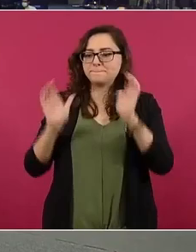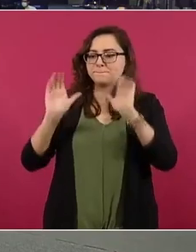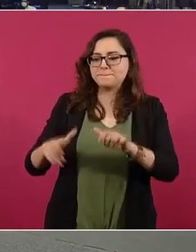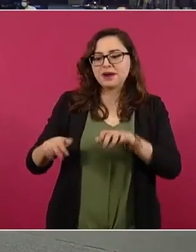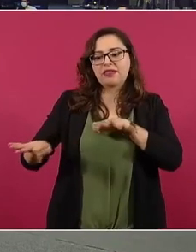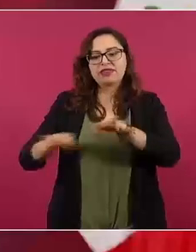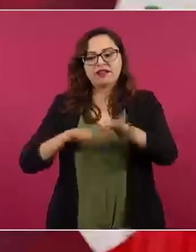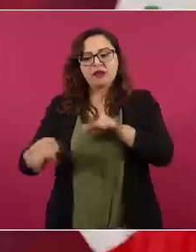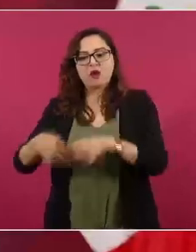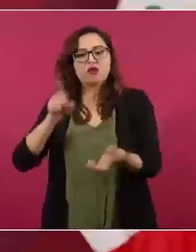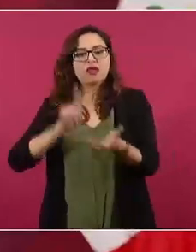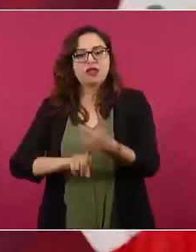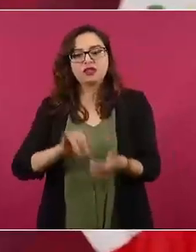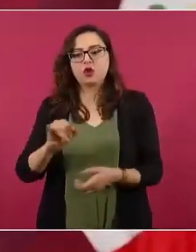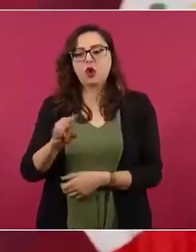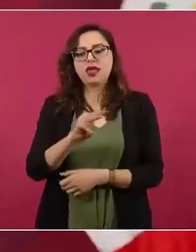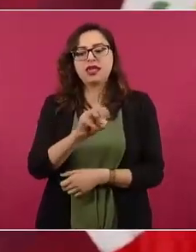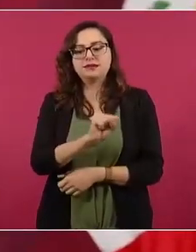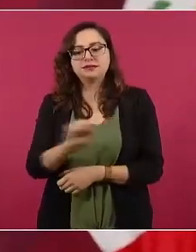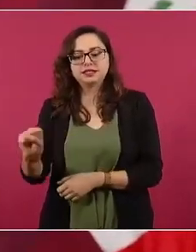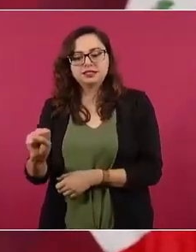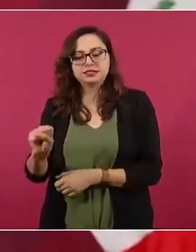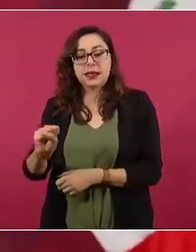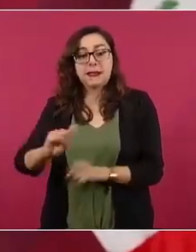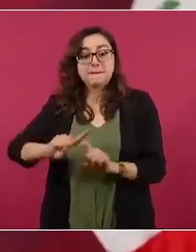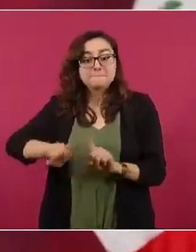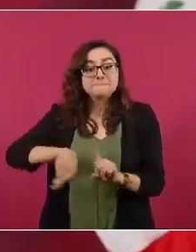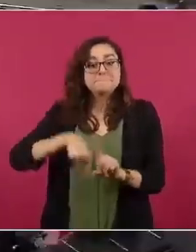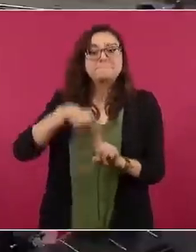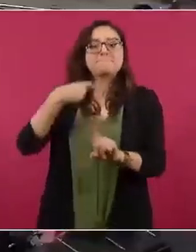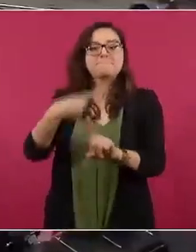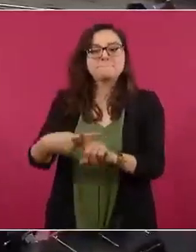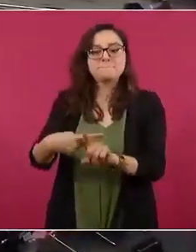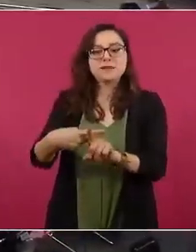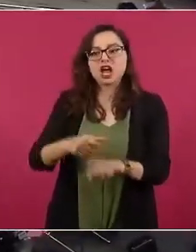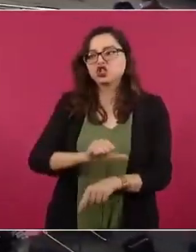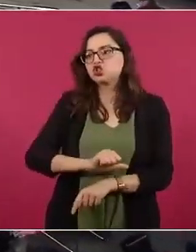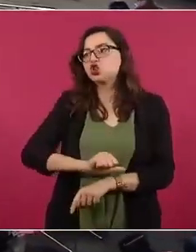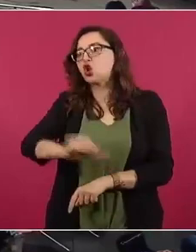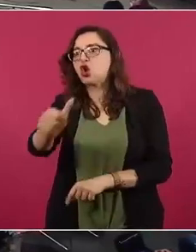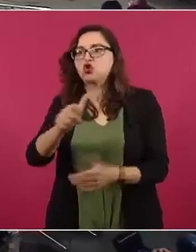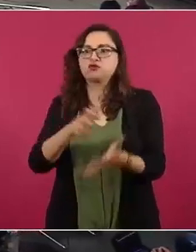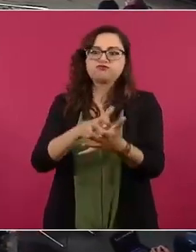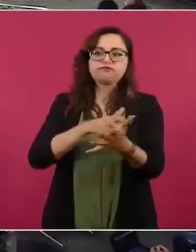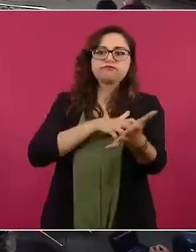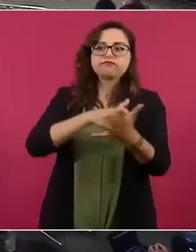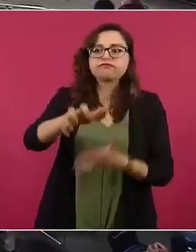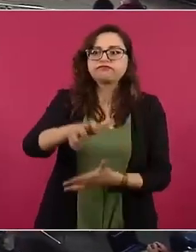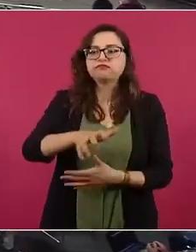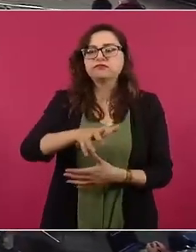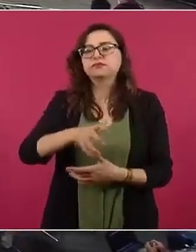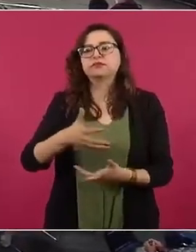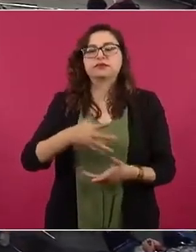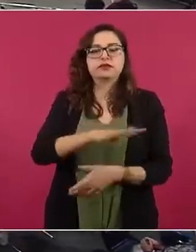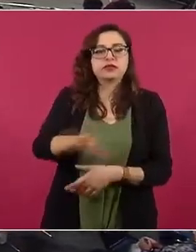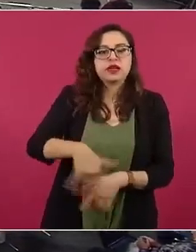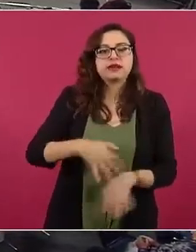inscritos en el Seguro Social. ¿Y cuántos buscándose la vida en la economía informal?